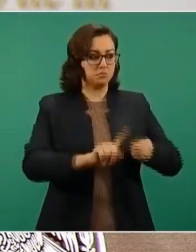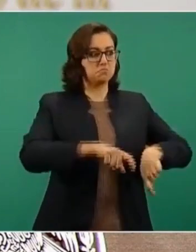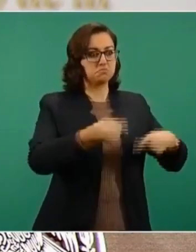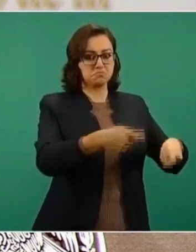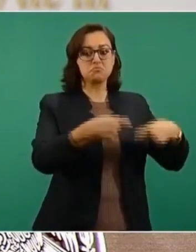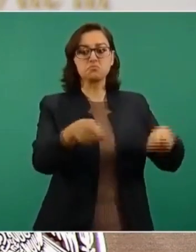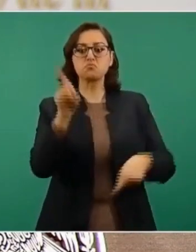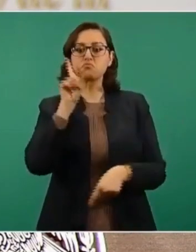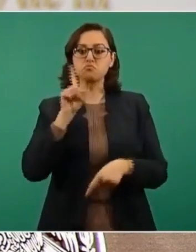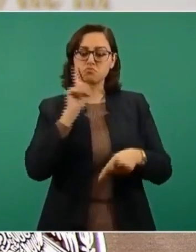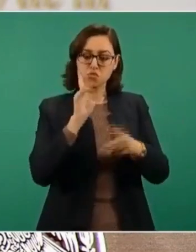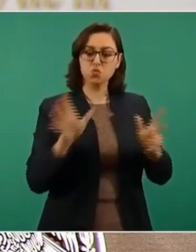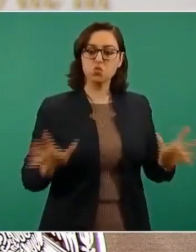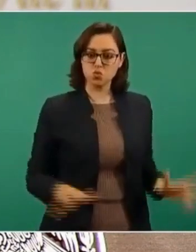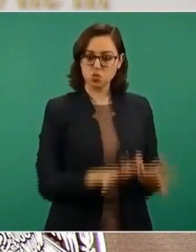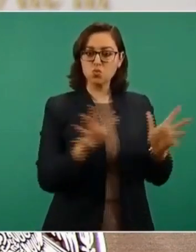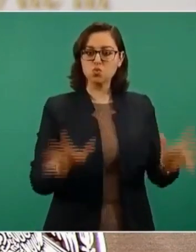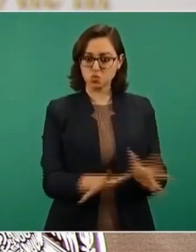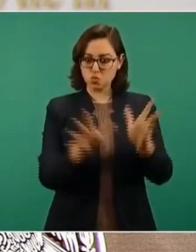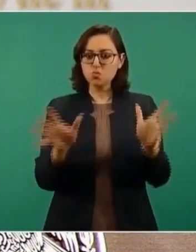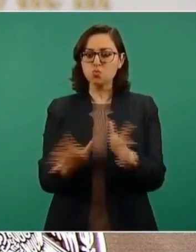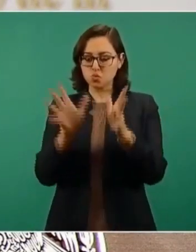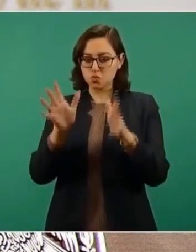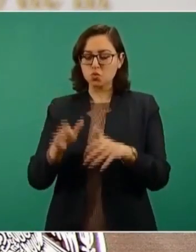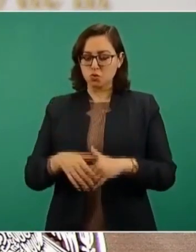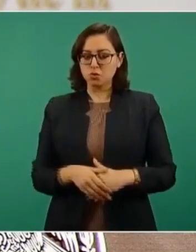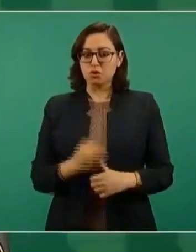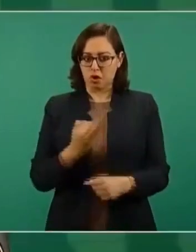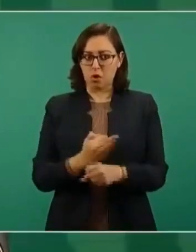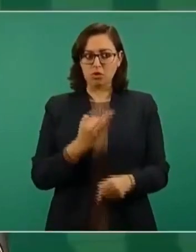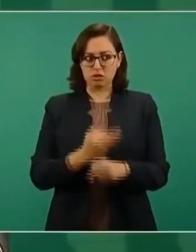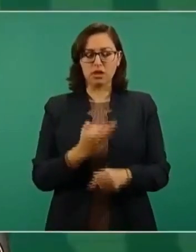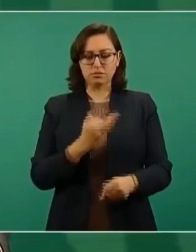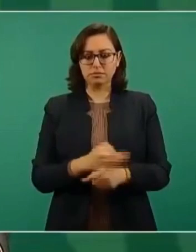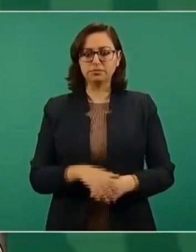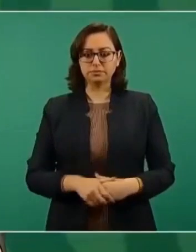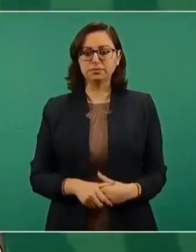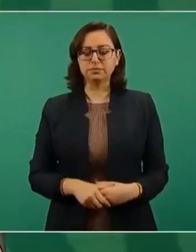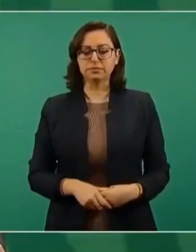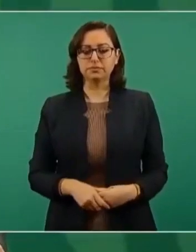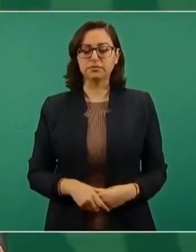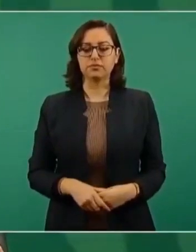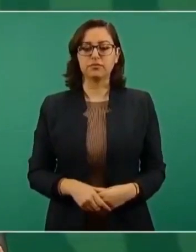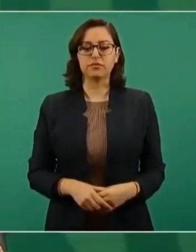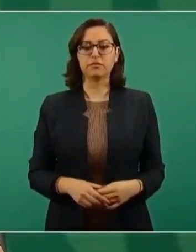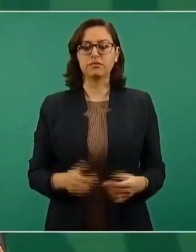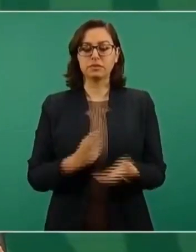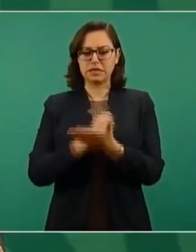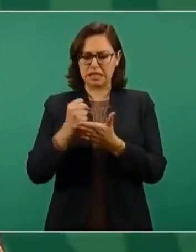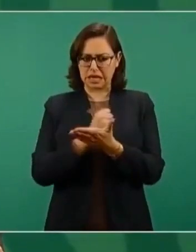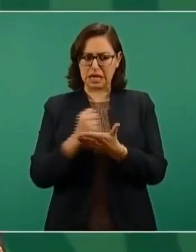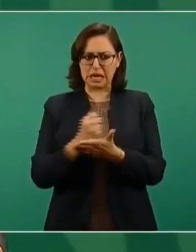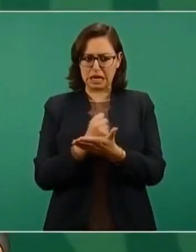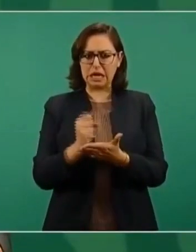pequeños créditos,